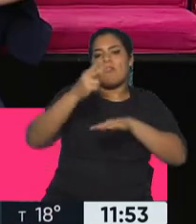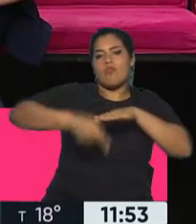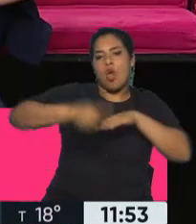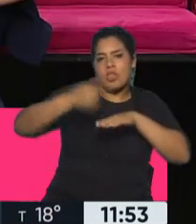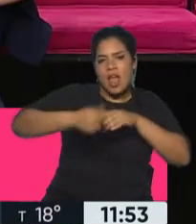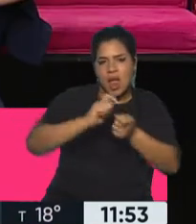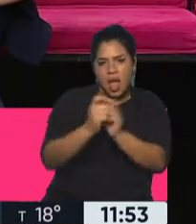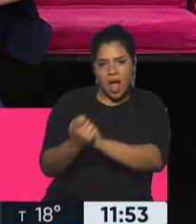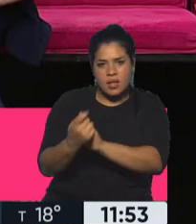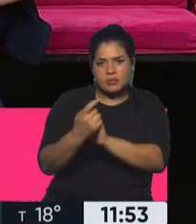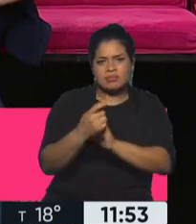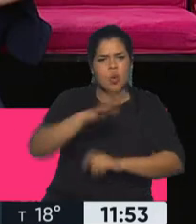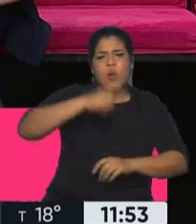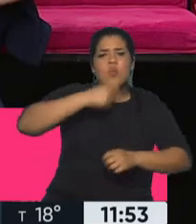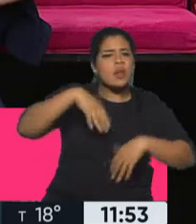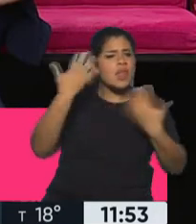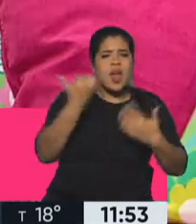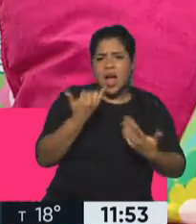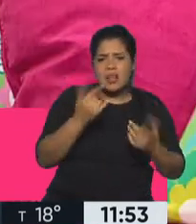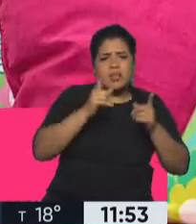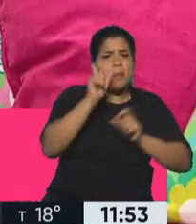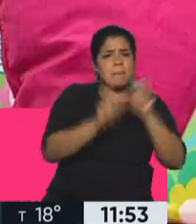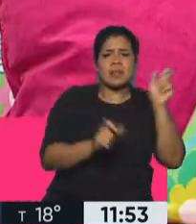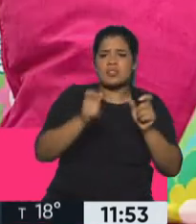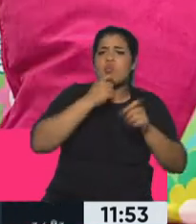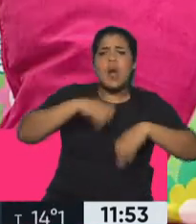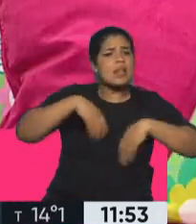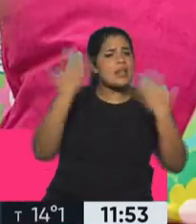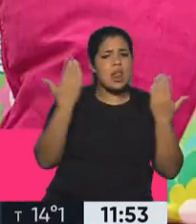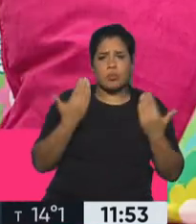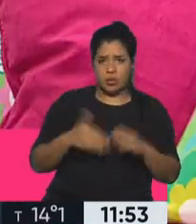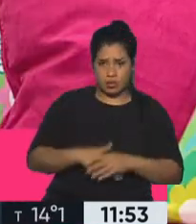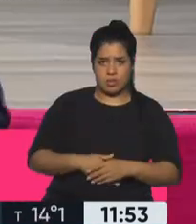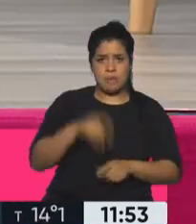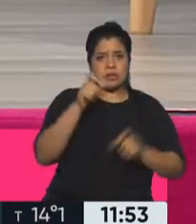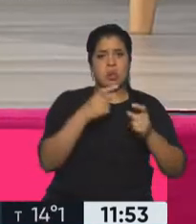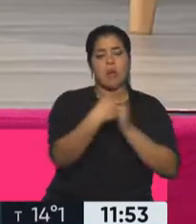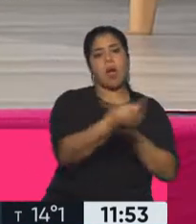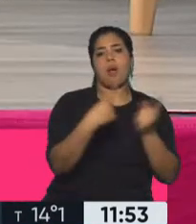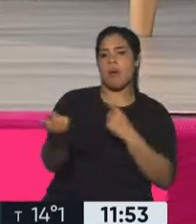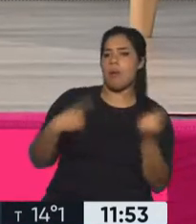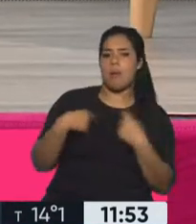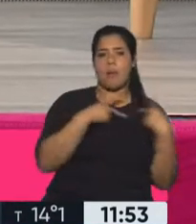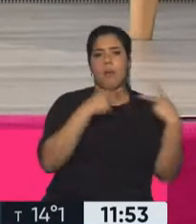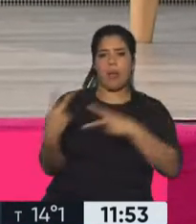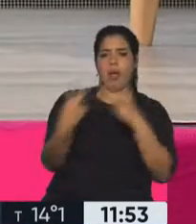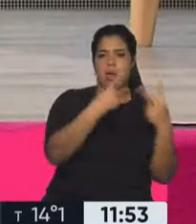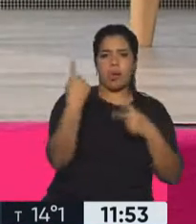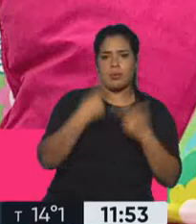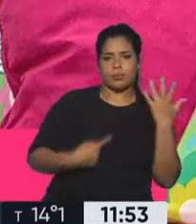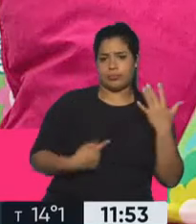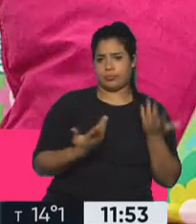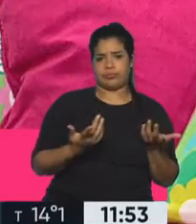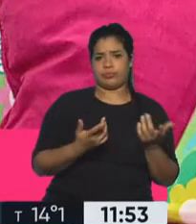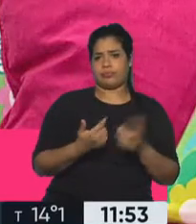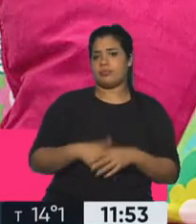vinchucas hay en distintos lugares y personas hay en todas partes. Las personas, claro, vamos, venimos, viajamos, entonces, ¿dónde hay chagas? ¿Dónde hay personas